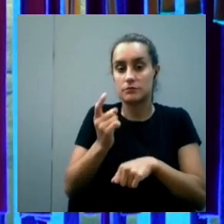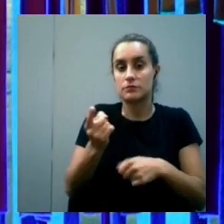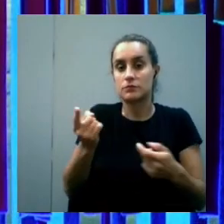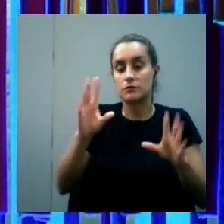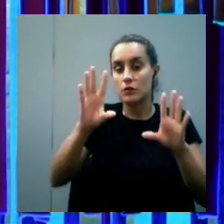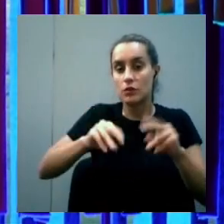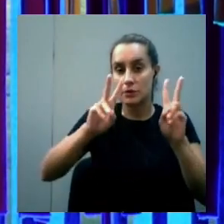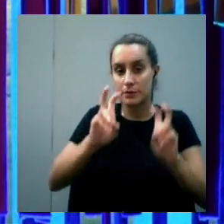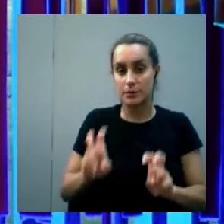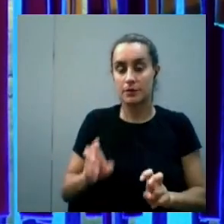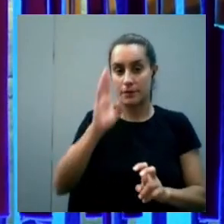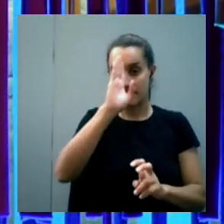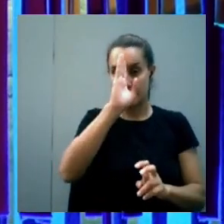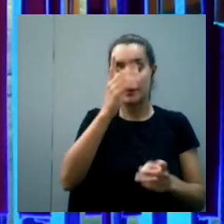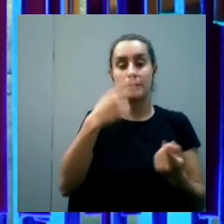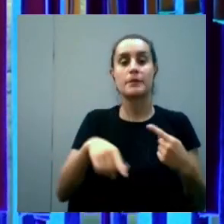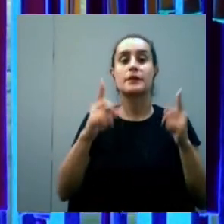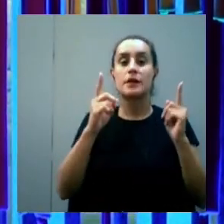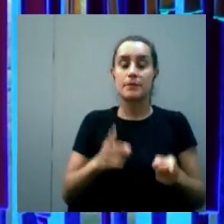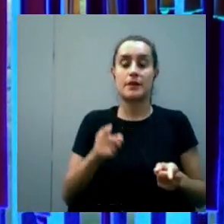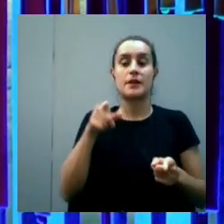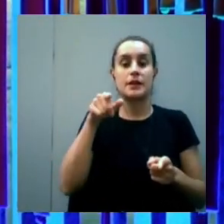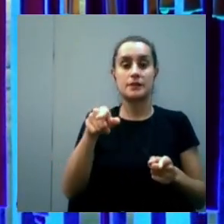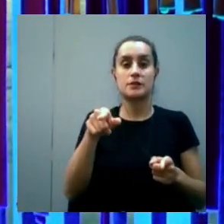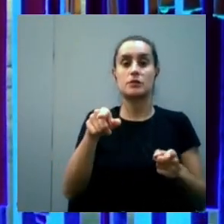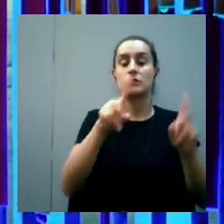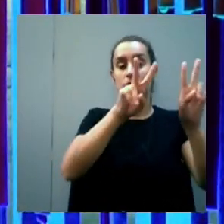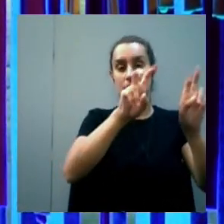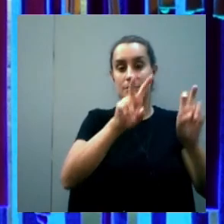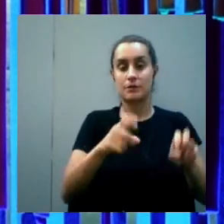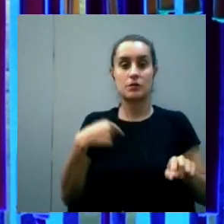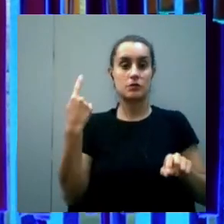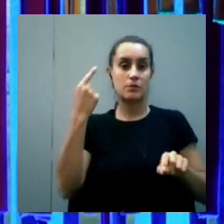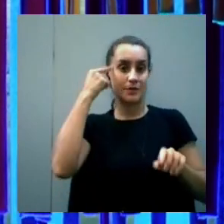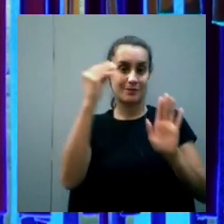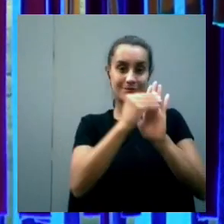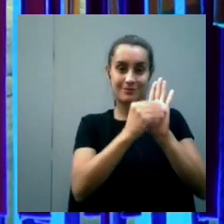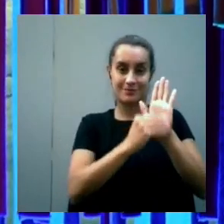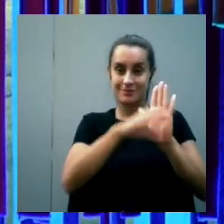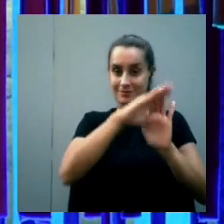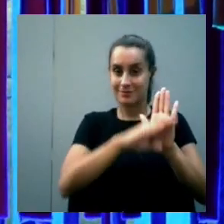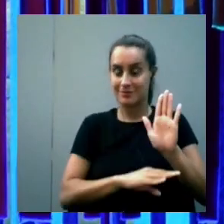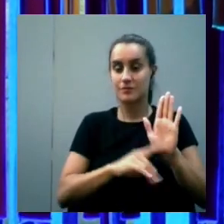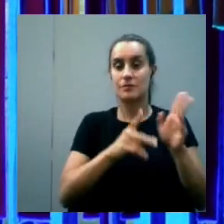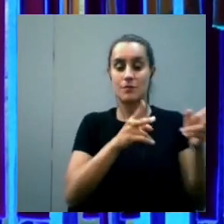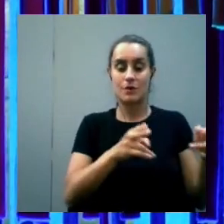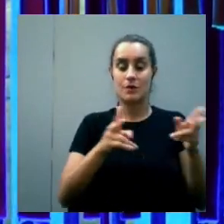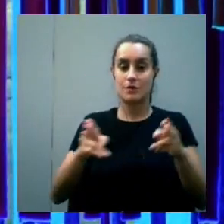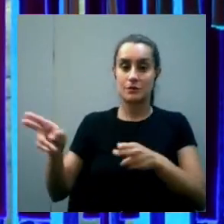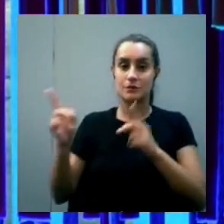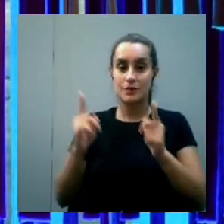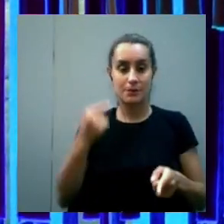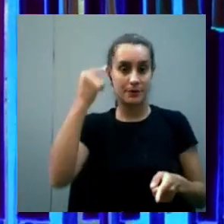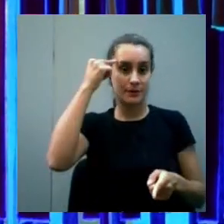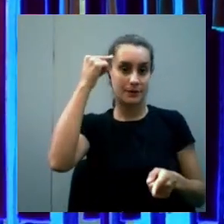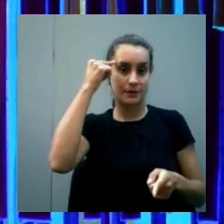y en ese caso también todos los contenidos que nosotros estamos pensando y los y los módulos el hecho de